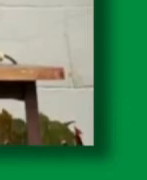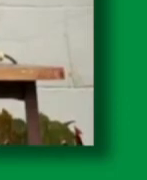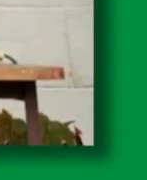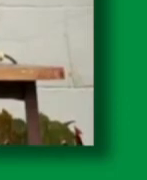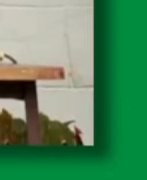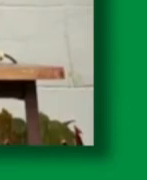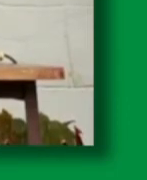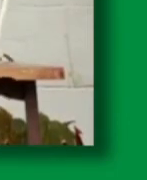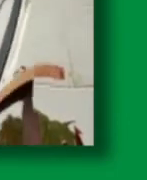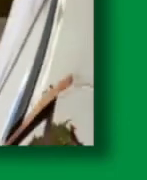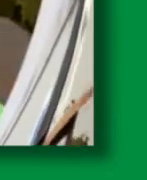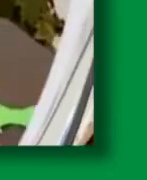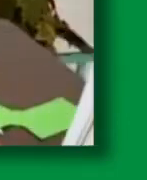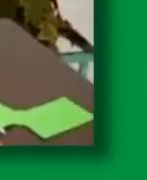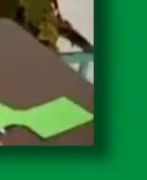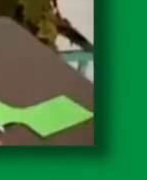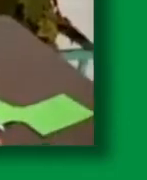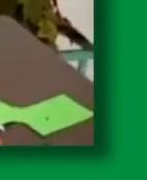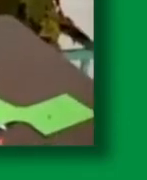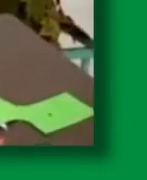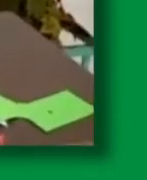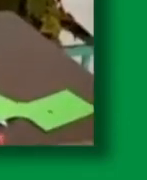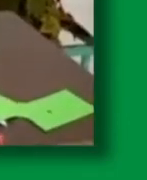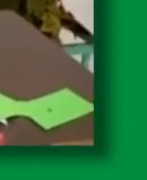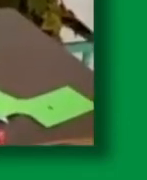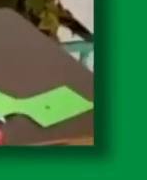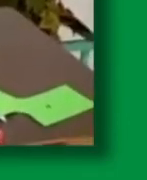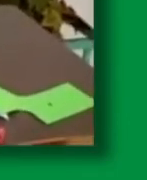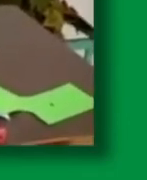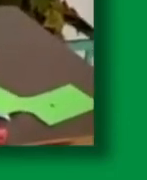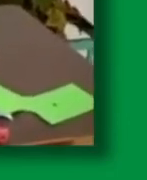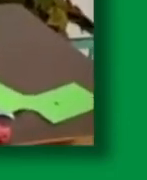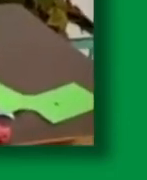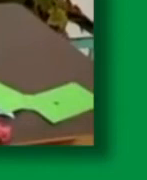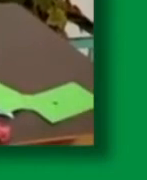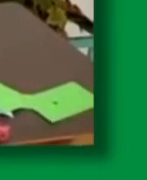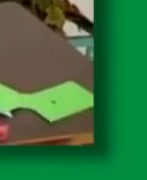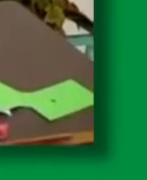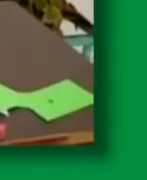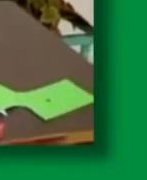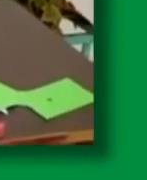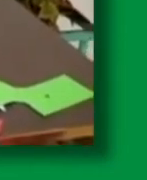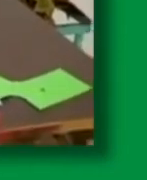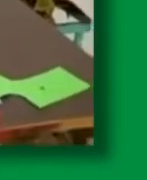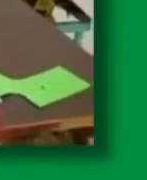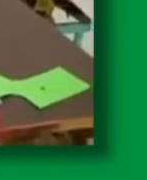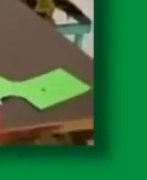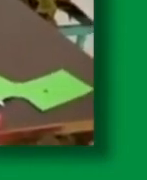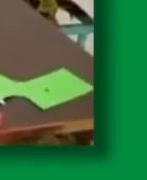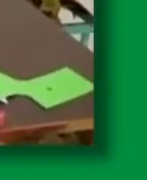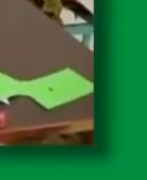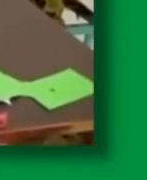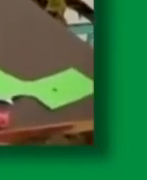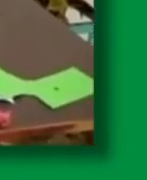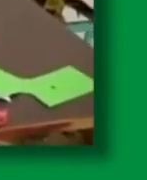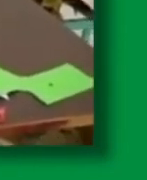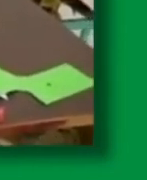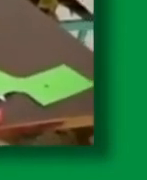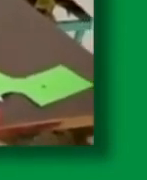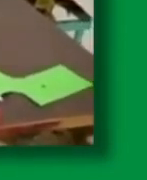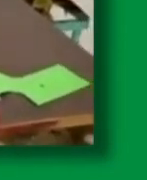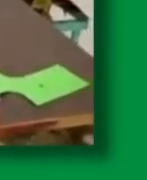Veamos entonces qué materiales necesitamos para hacer nuestra tarjeta de navidad. Necesitamos